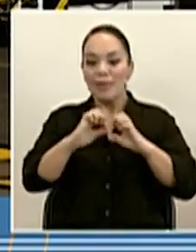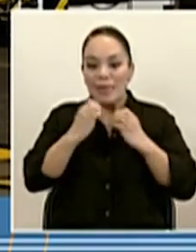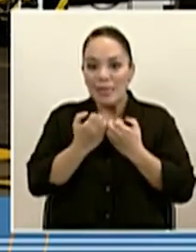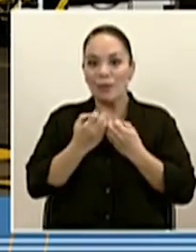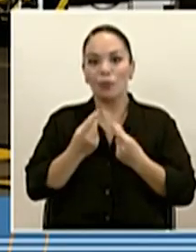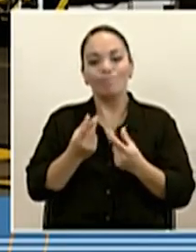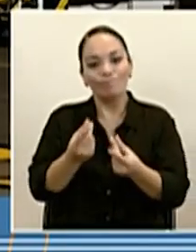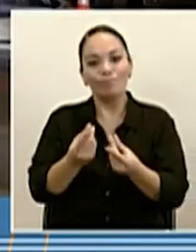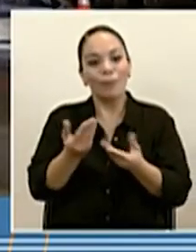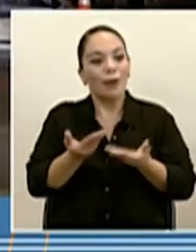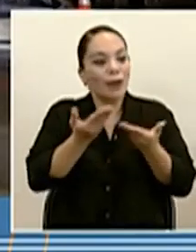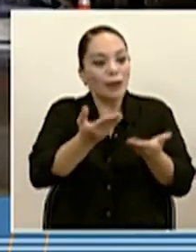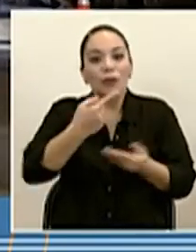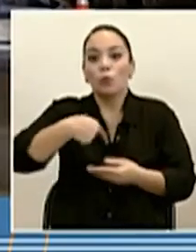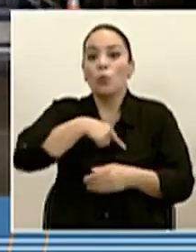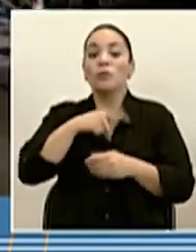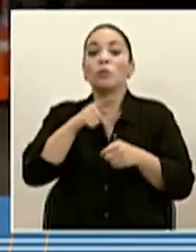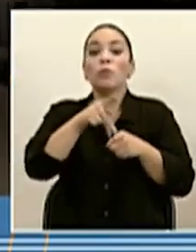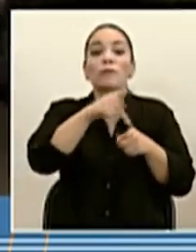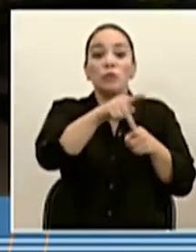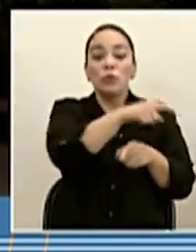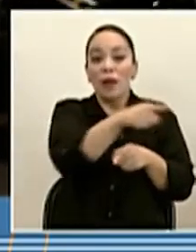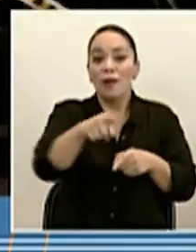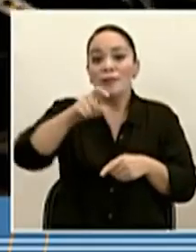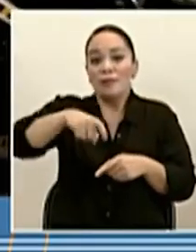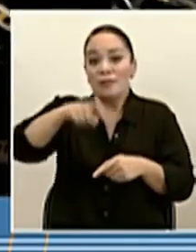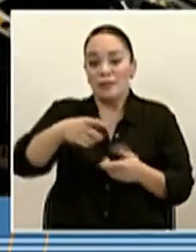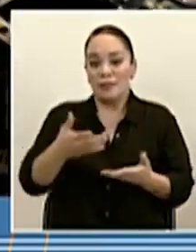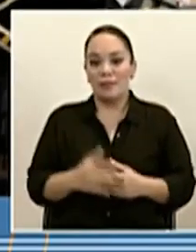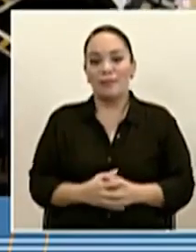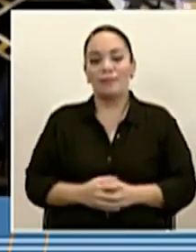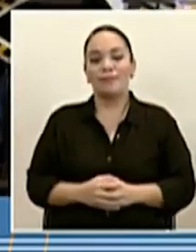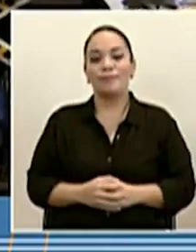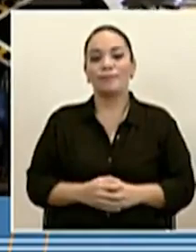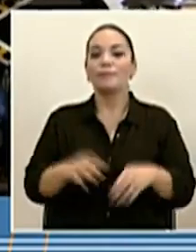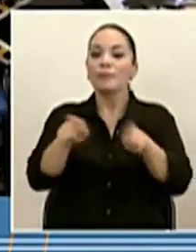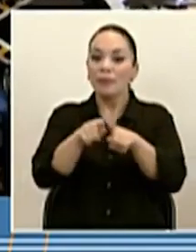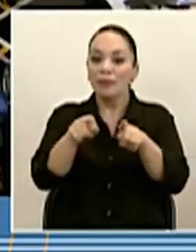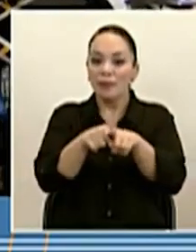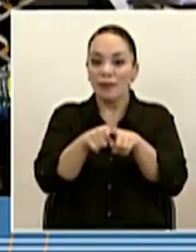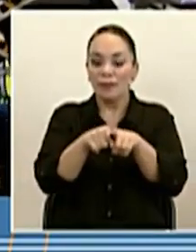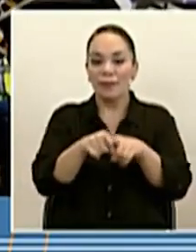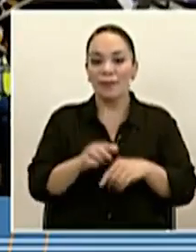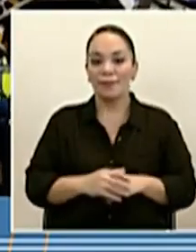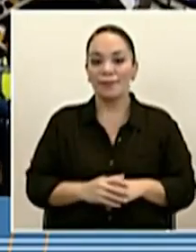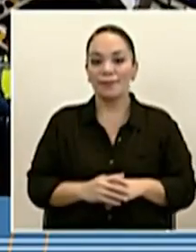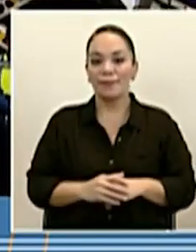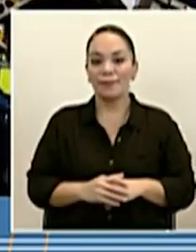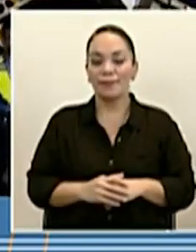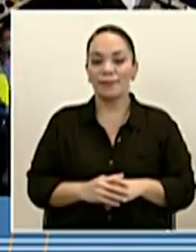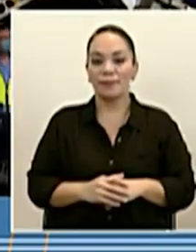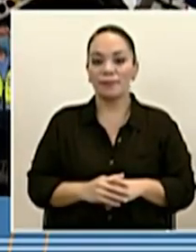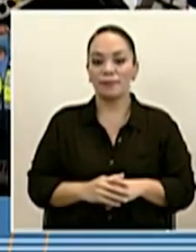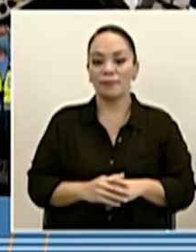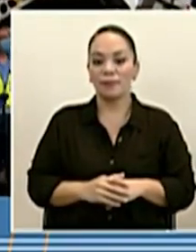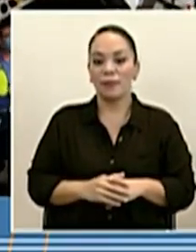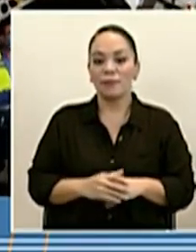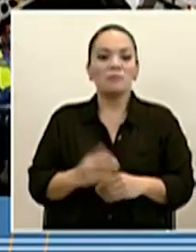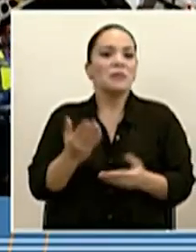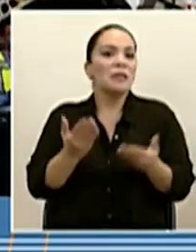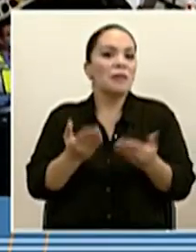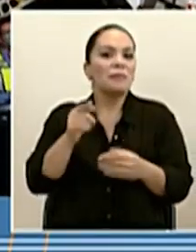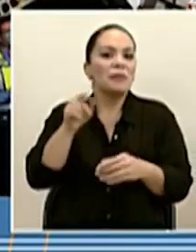tiempo para nuestros profesionales de la salud. Y también en cuanto a ¿por qué no se pidió antes?